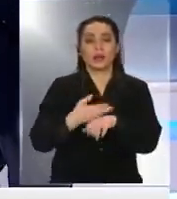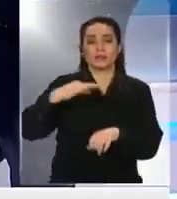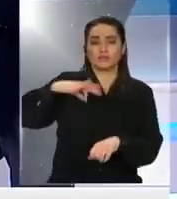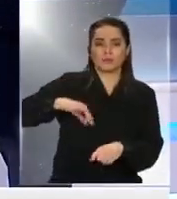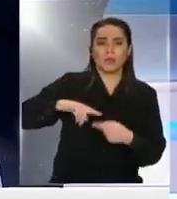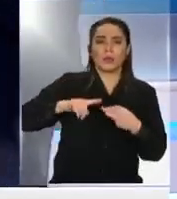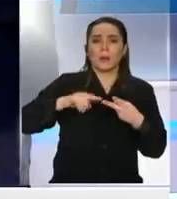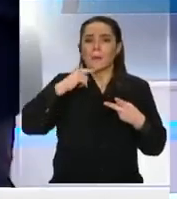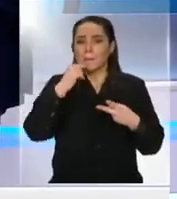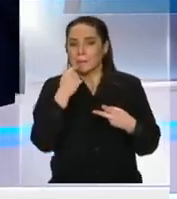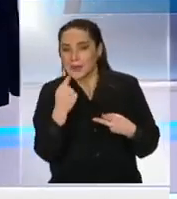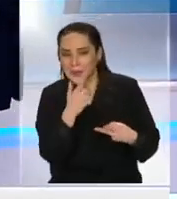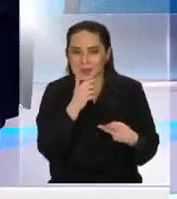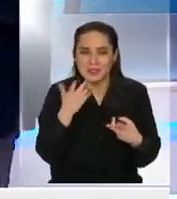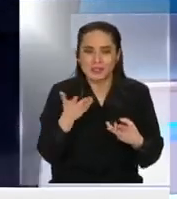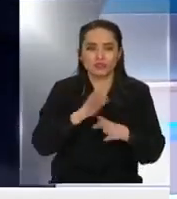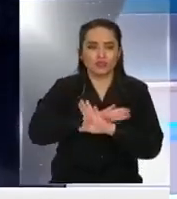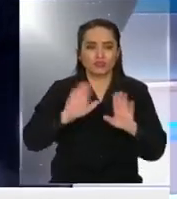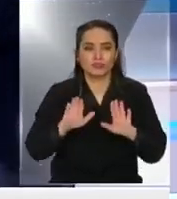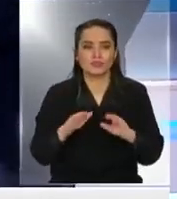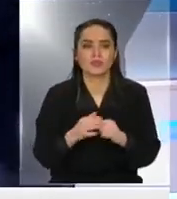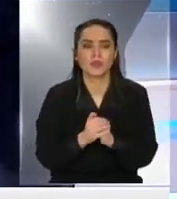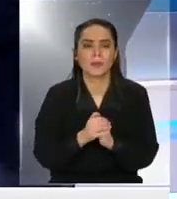indiscreta, trabajo, salud, tú la detienes cuando quieras.